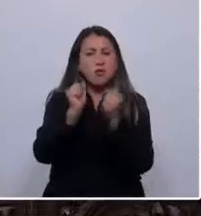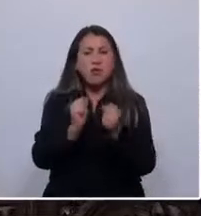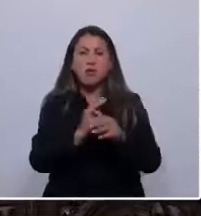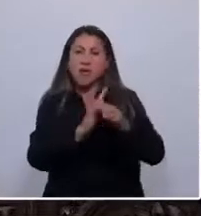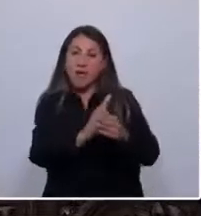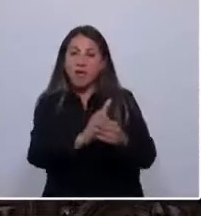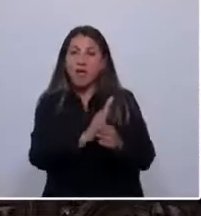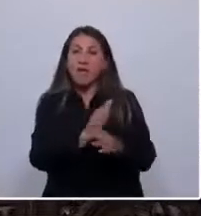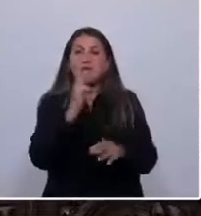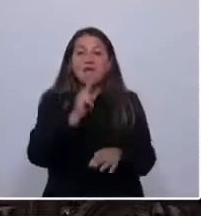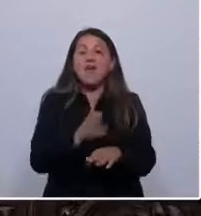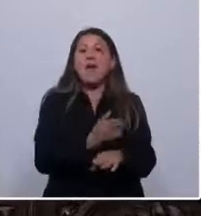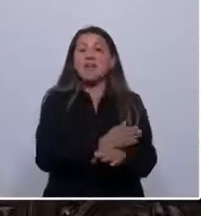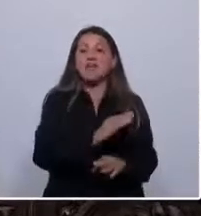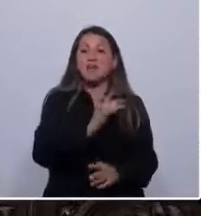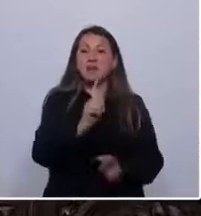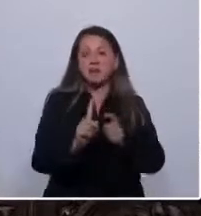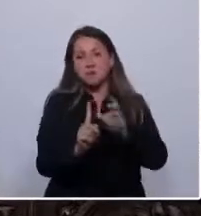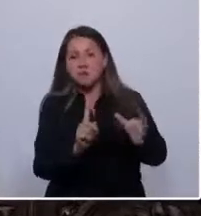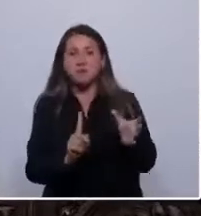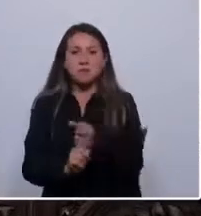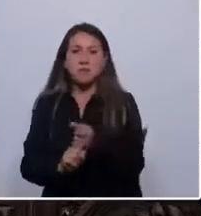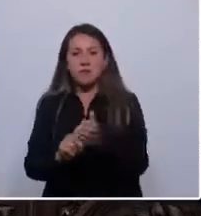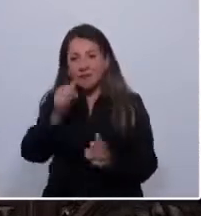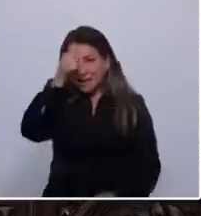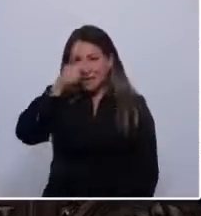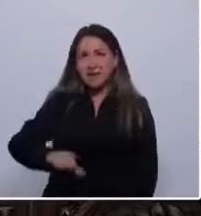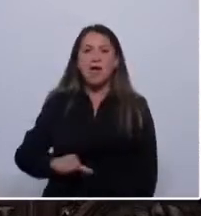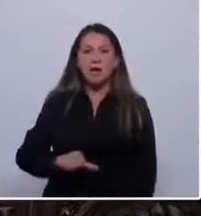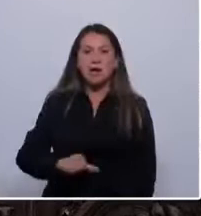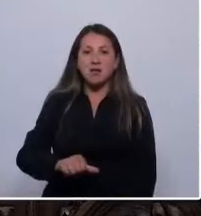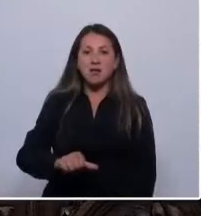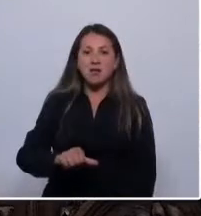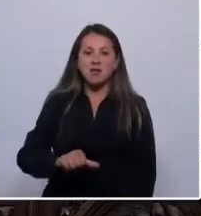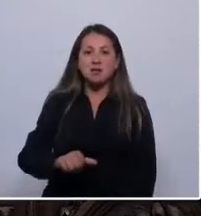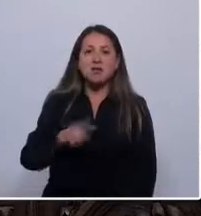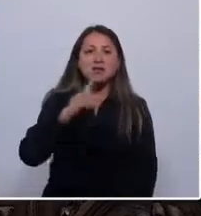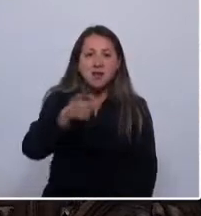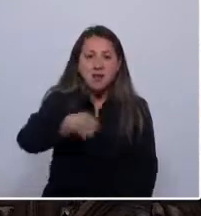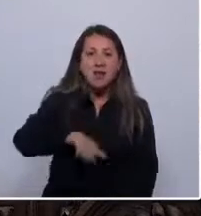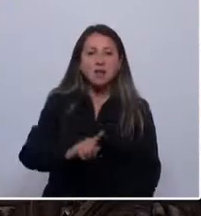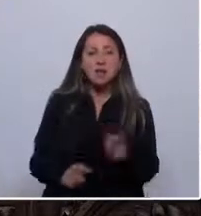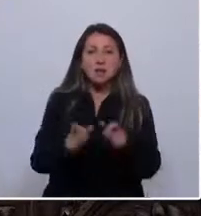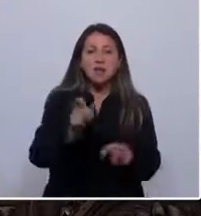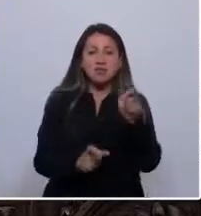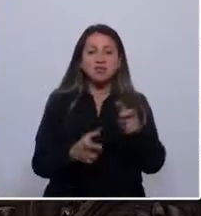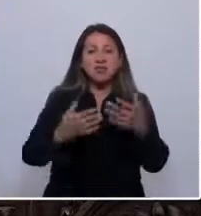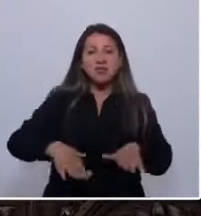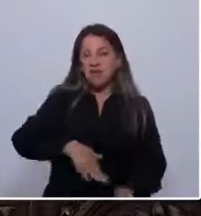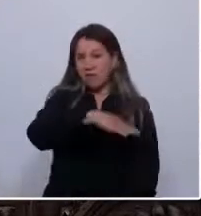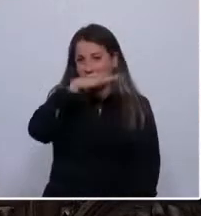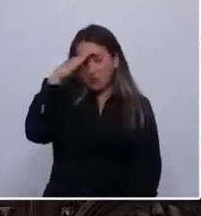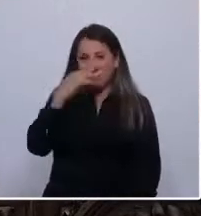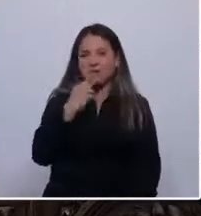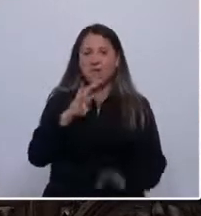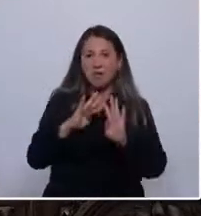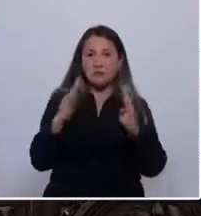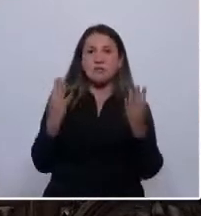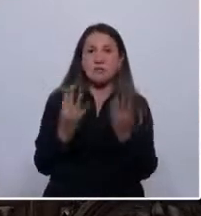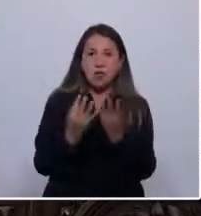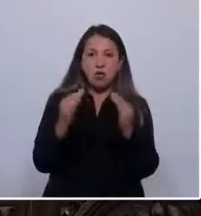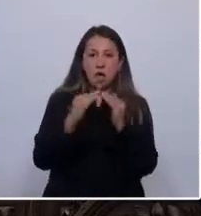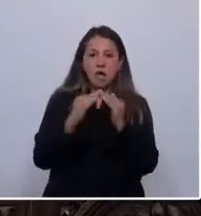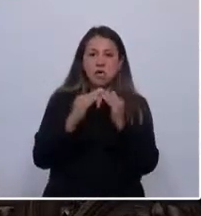delitos, perseguirlos y castigar a los responsables. La gente está cansada de vivir encerrada mientras los